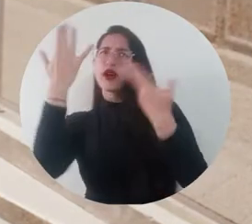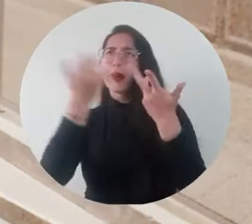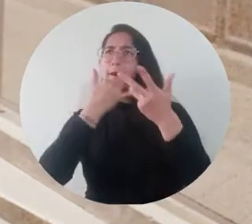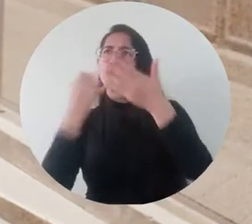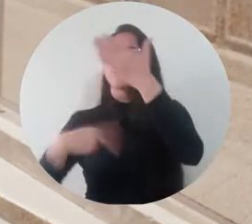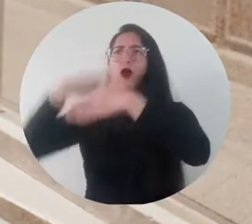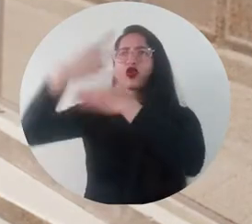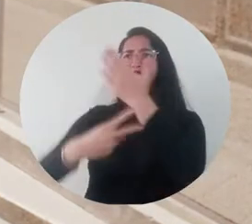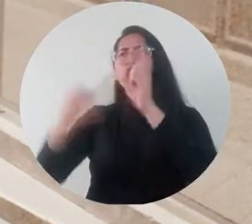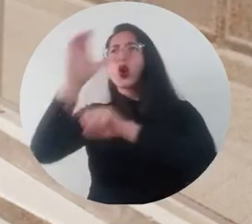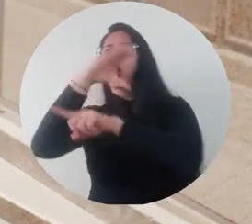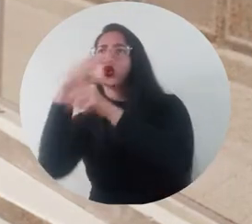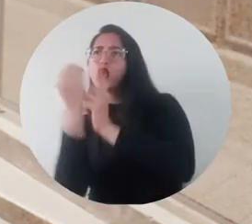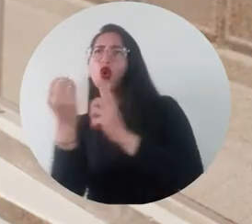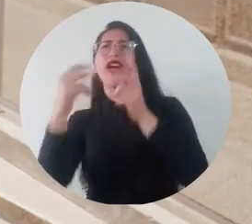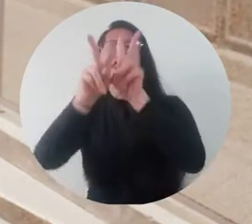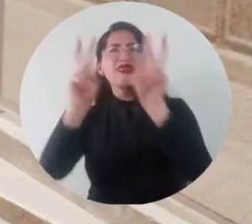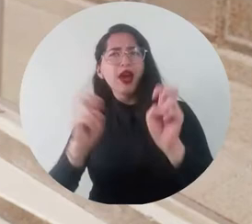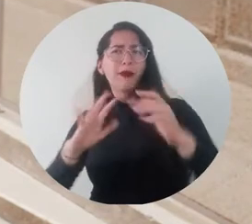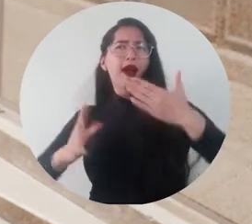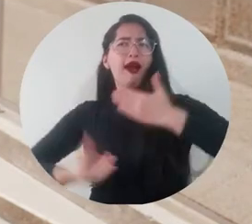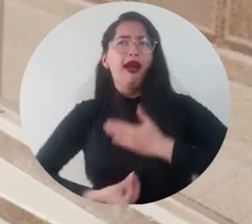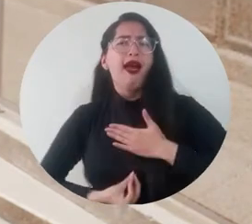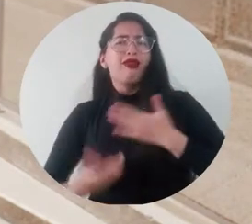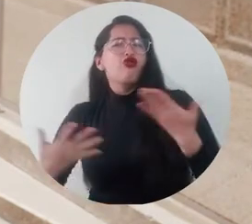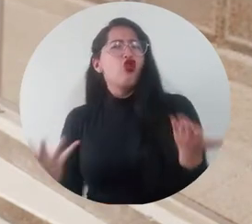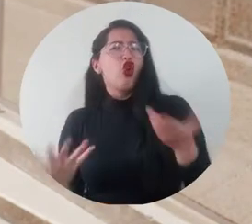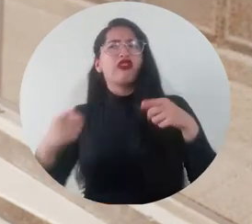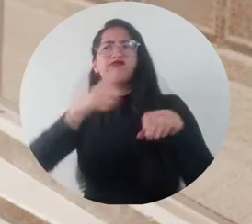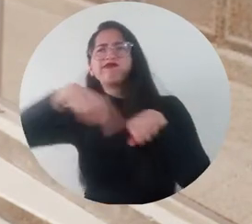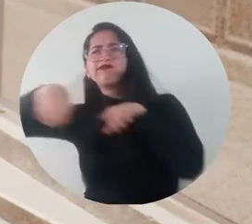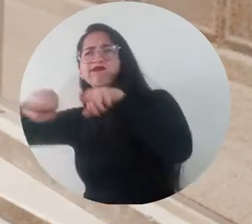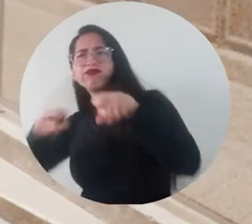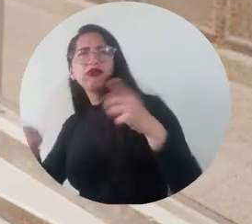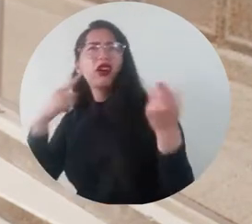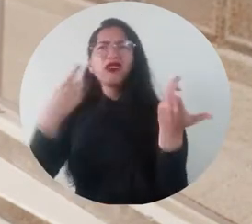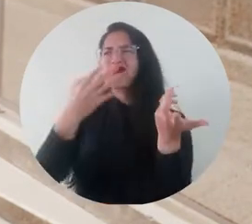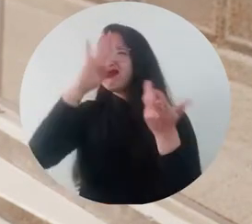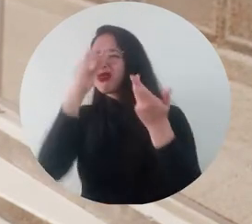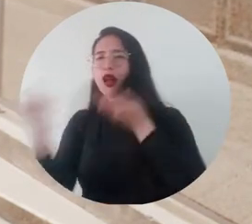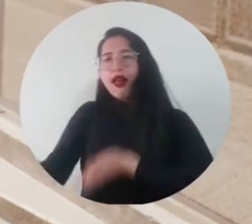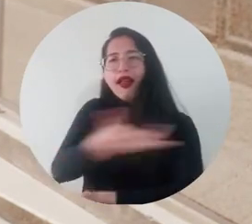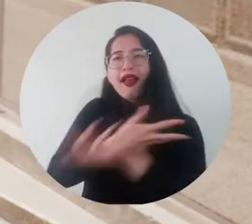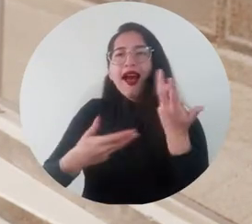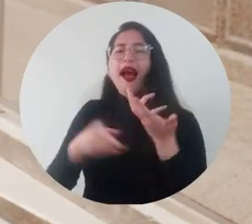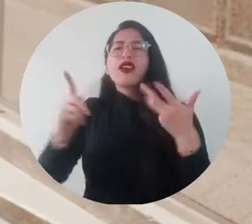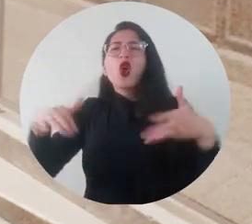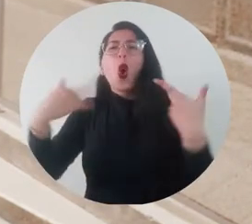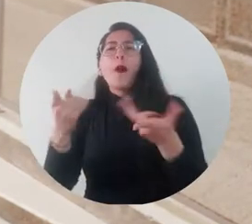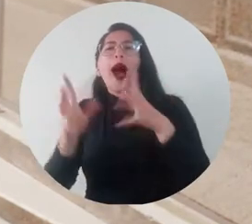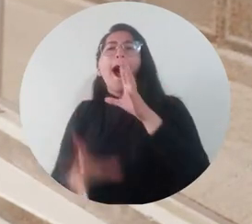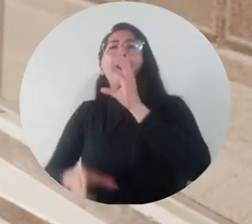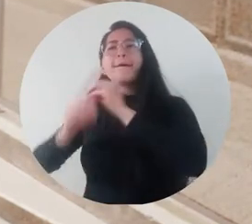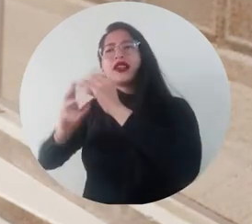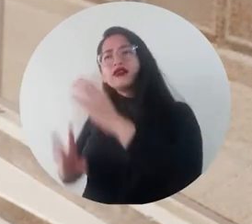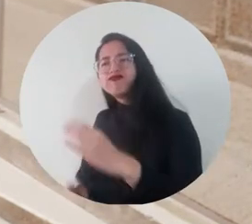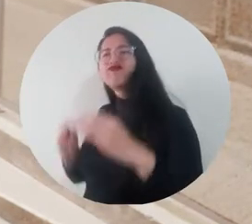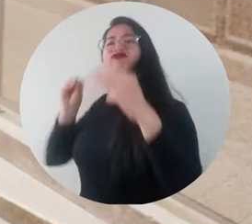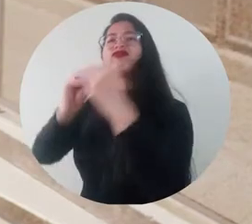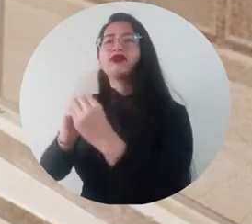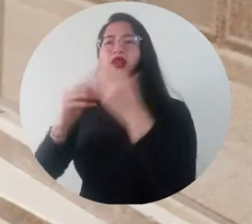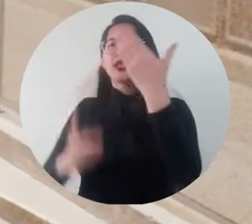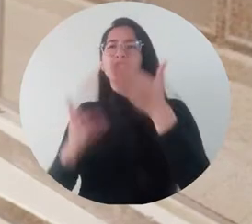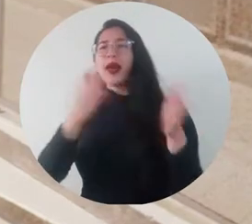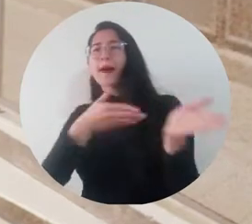dudas con respecto a hacia dónde van los distintos proyectos de cultura y de patrimonio cómo poder, digamos,